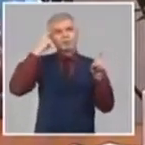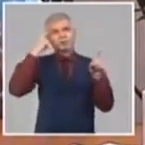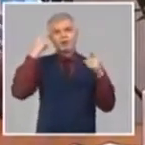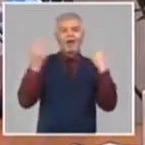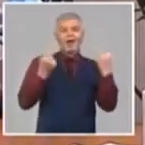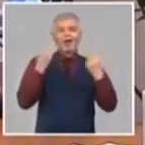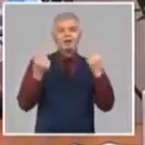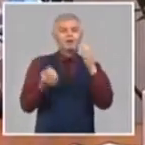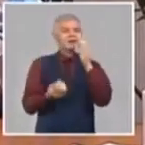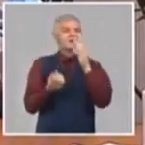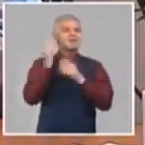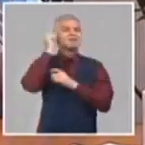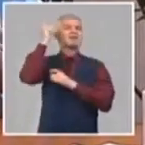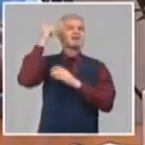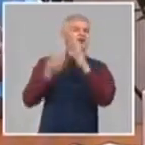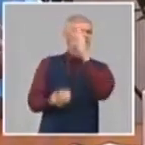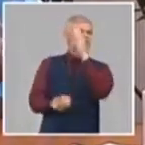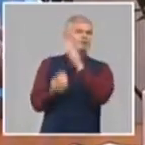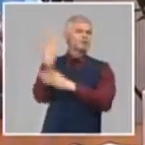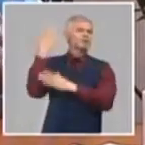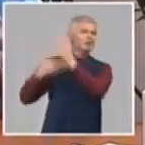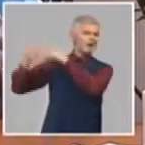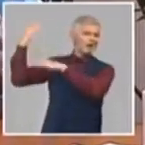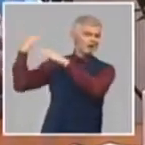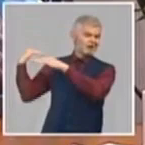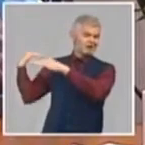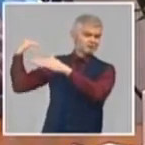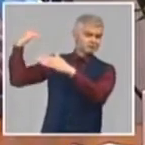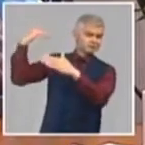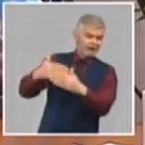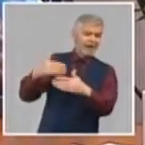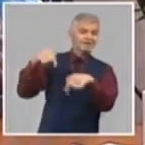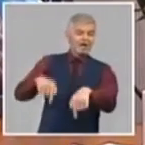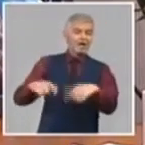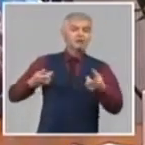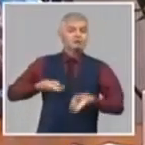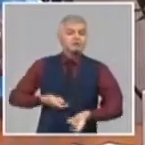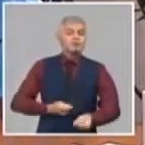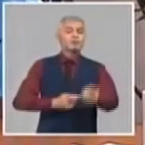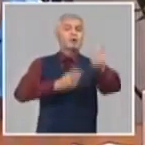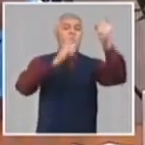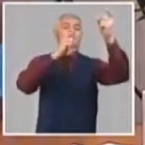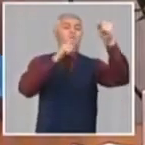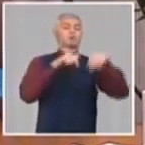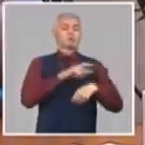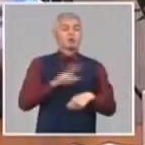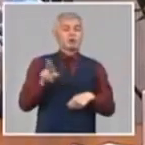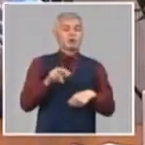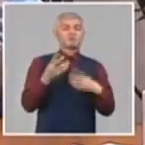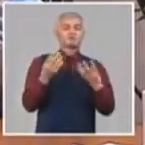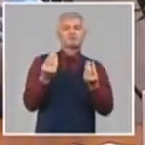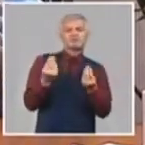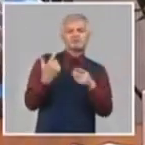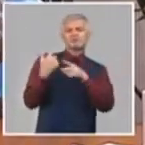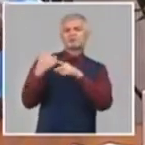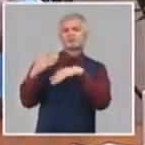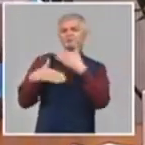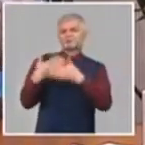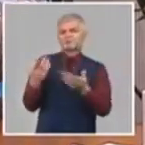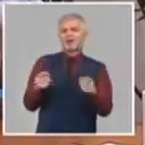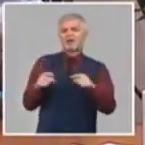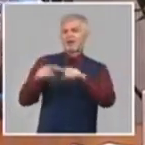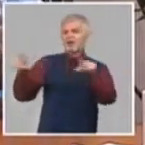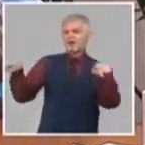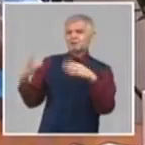fundacionales, nosotros que le damos al triunfo de la revolución. Son grandes latifundios cañeros, batallas